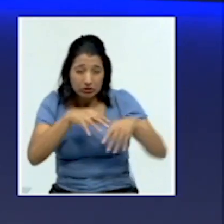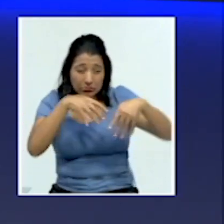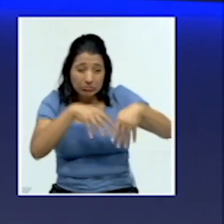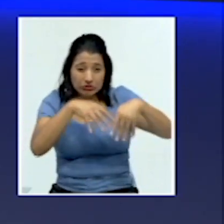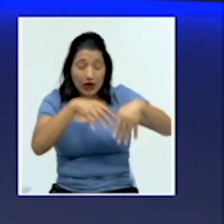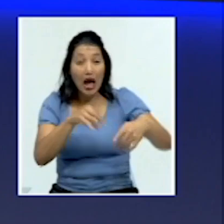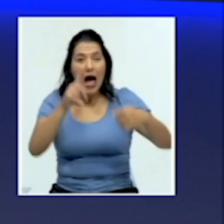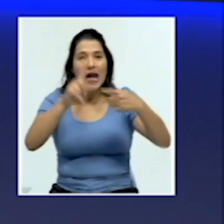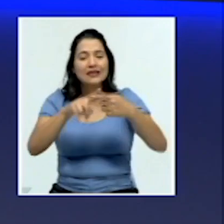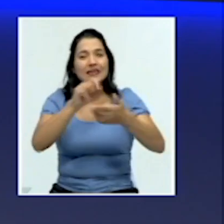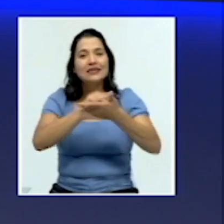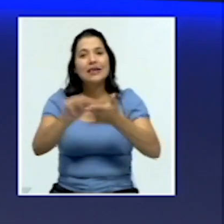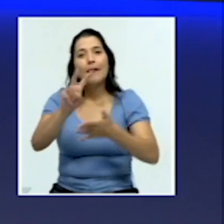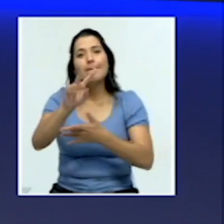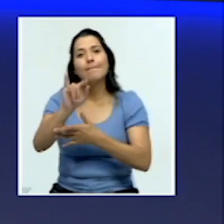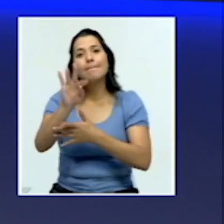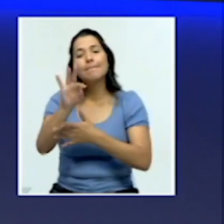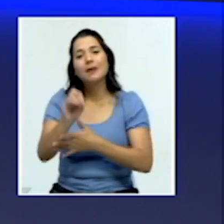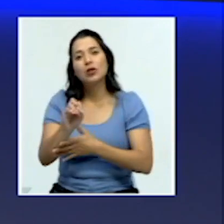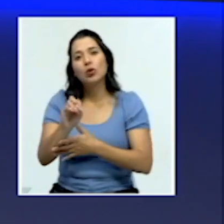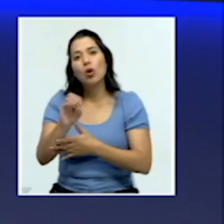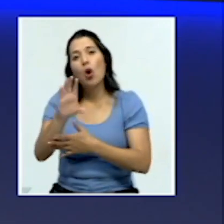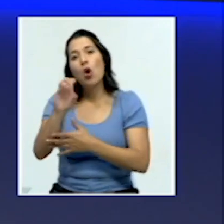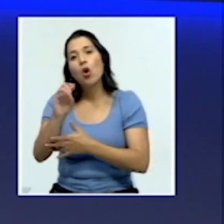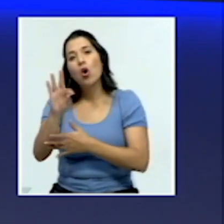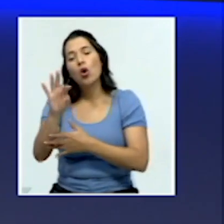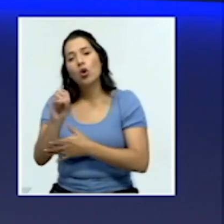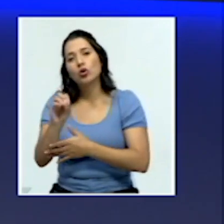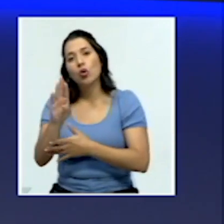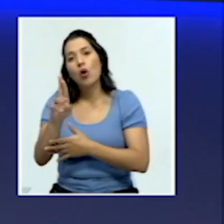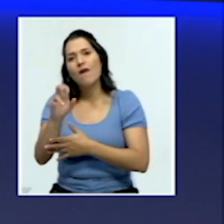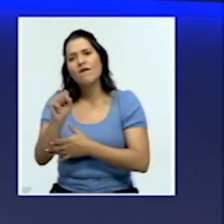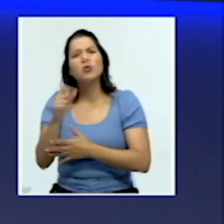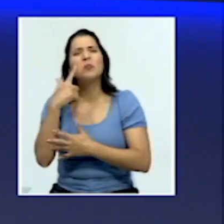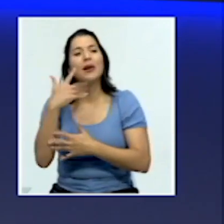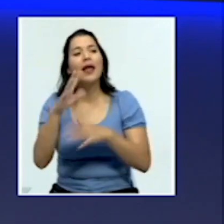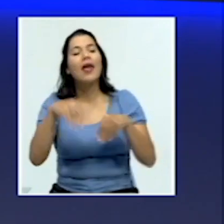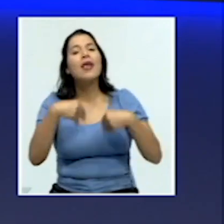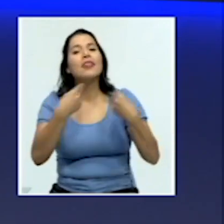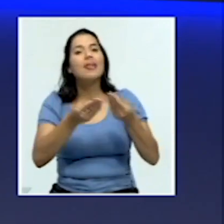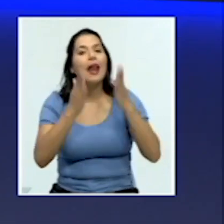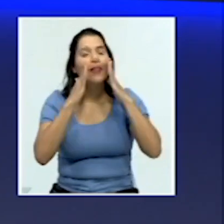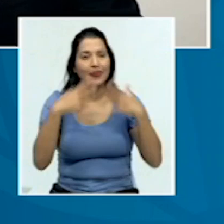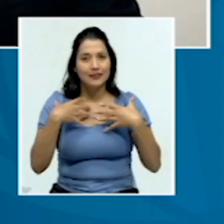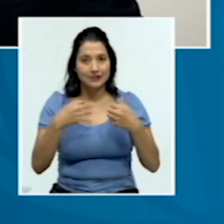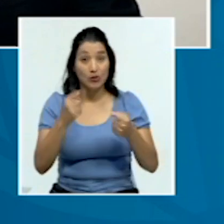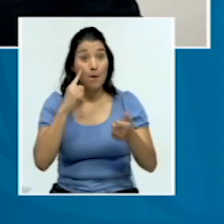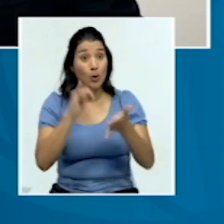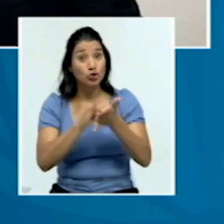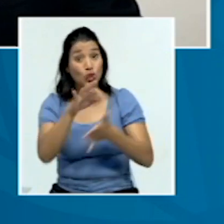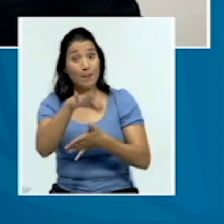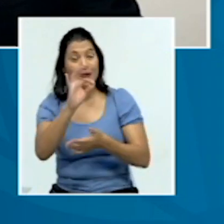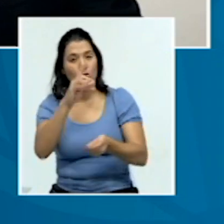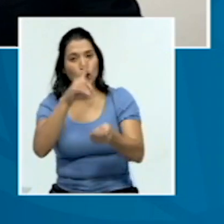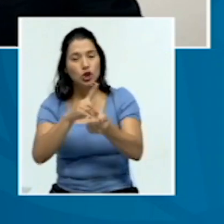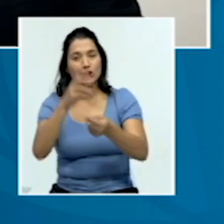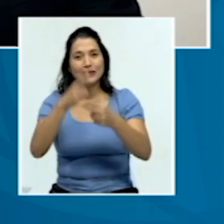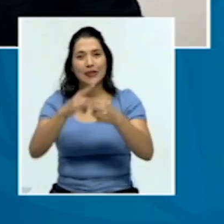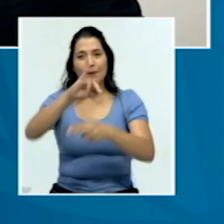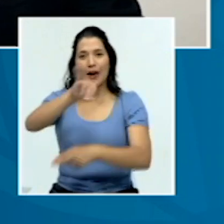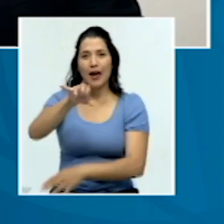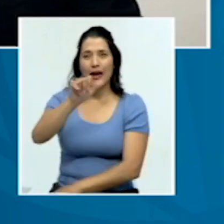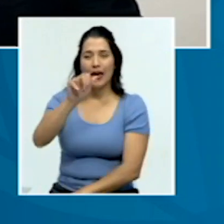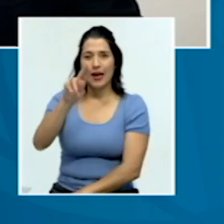atención sanitaria. Por eso esta noche invité al doctor Giancarlo Segura, quien fue parte de esa